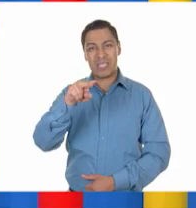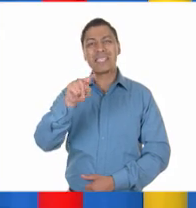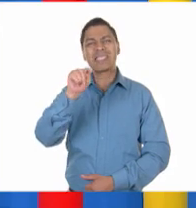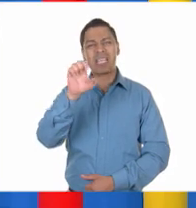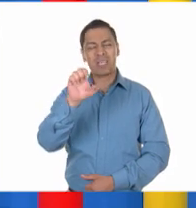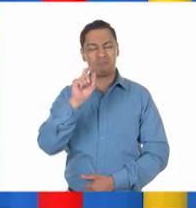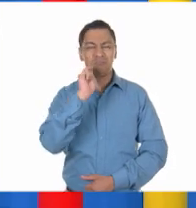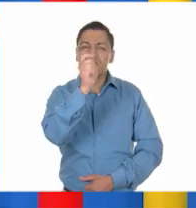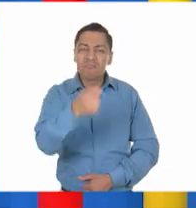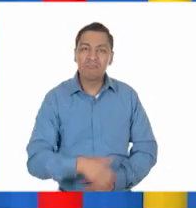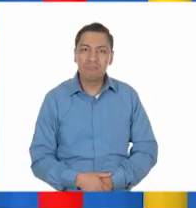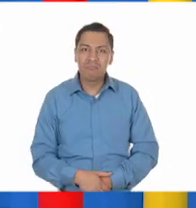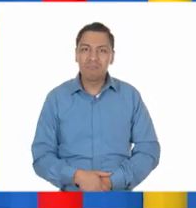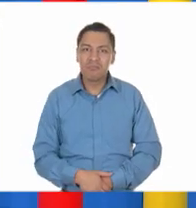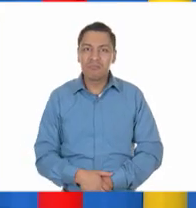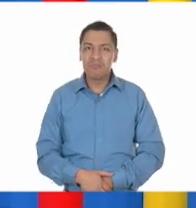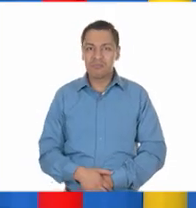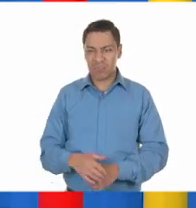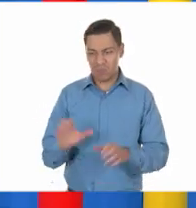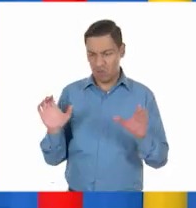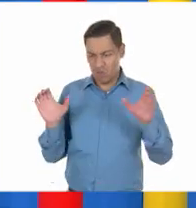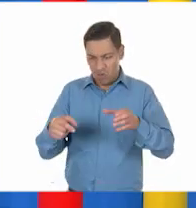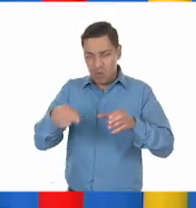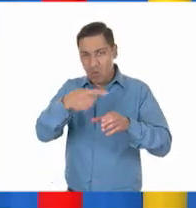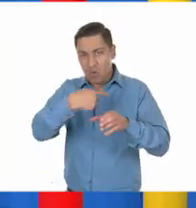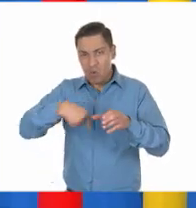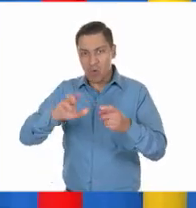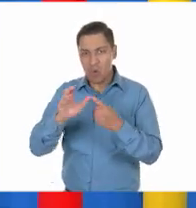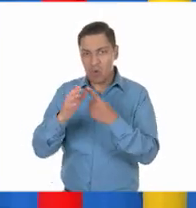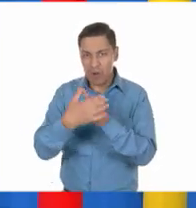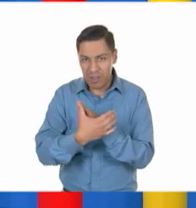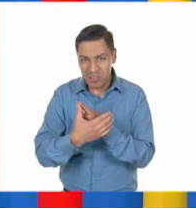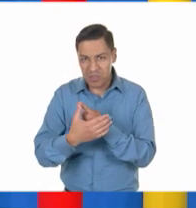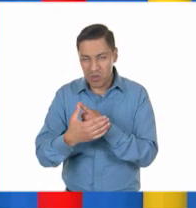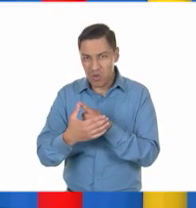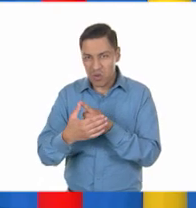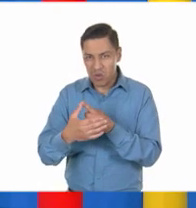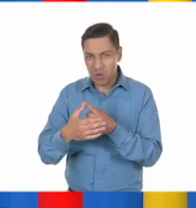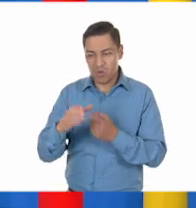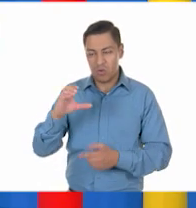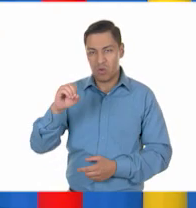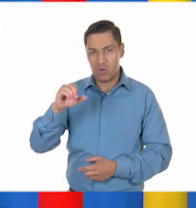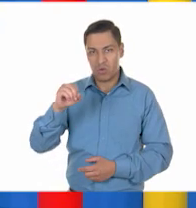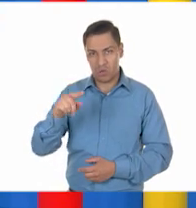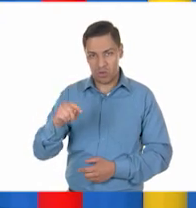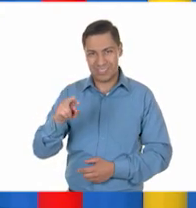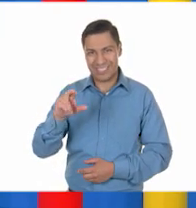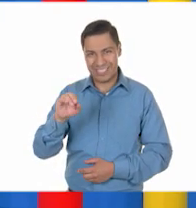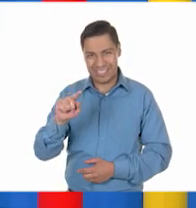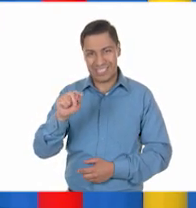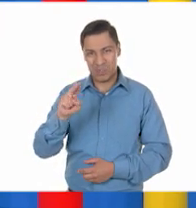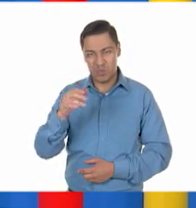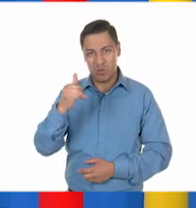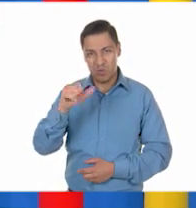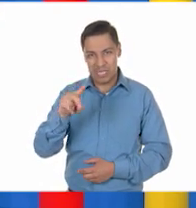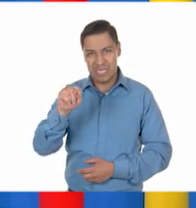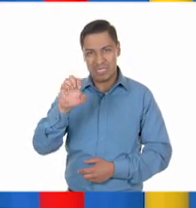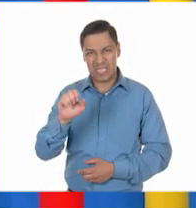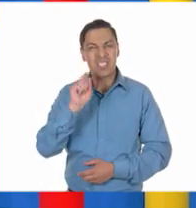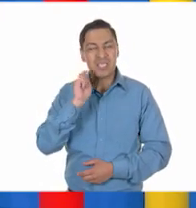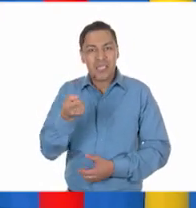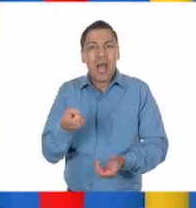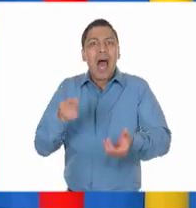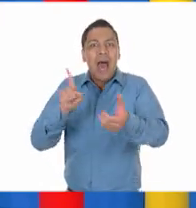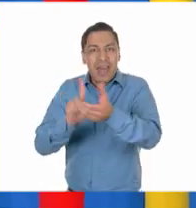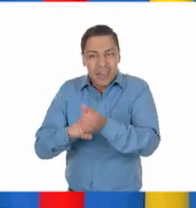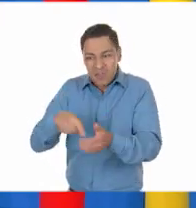Bueno, Tin, dije congreso constituyente. Un congreso constituyente es un grupo de personas que tienen la tarea de redactar